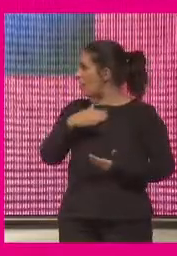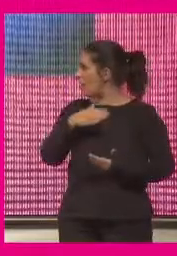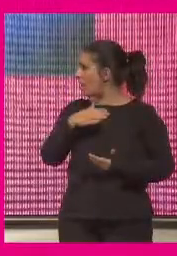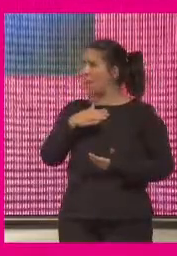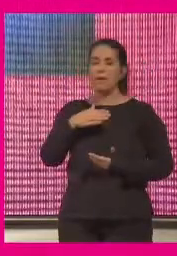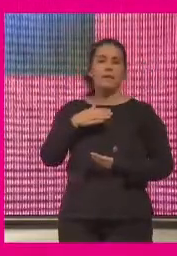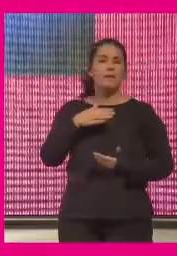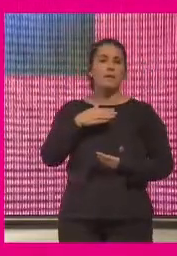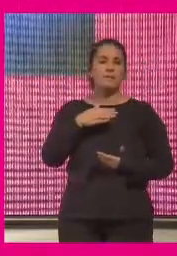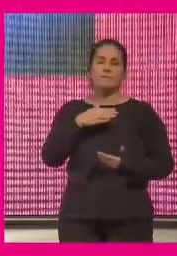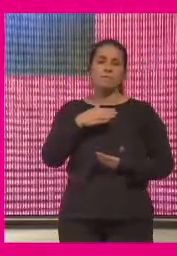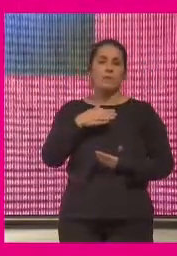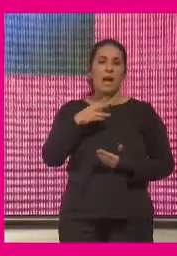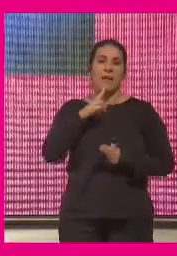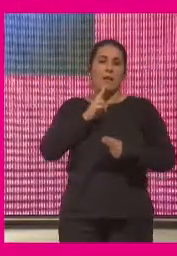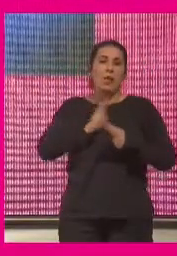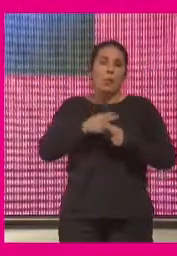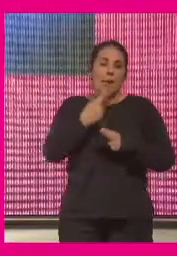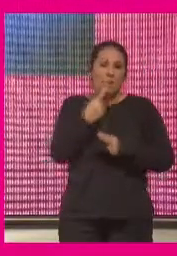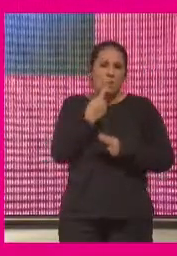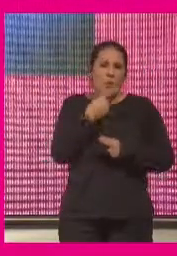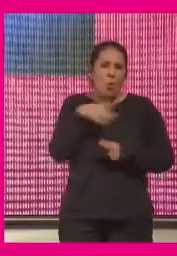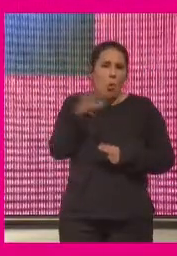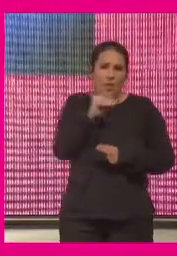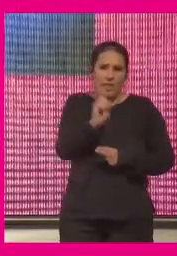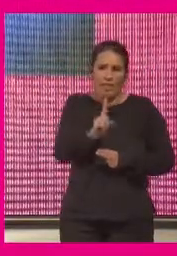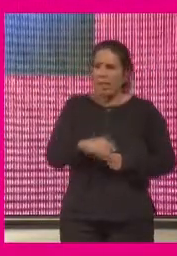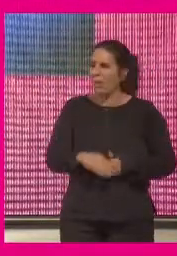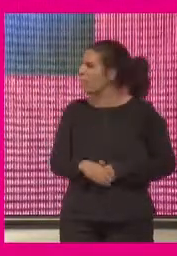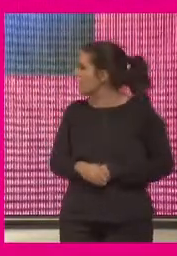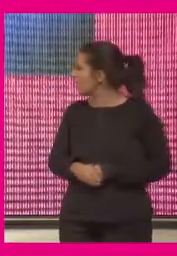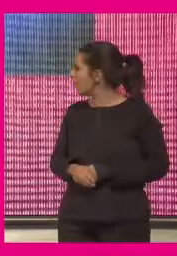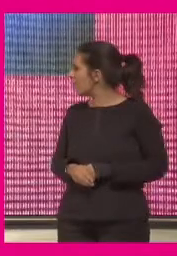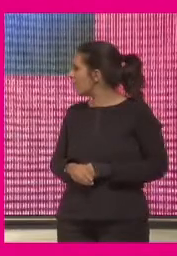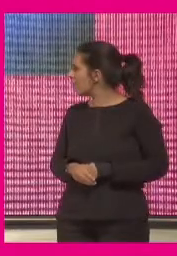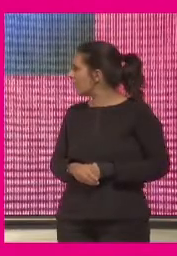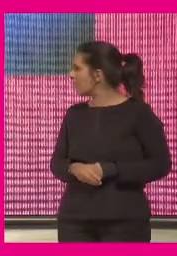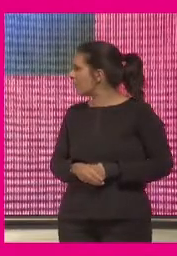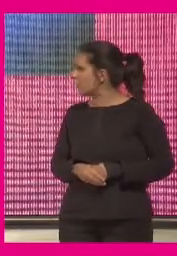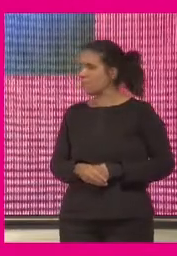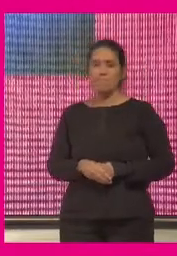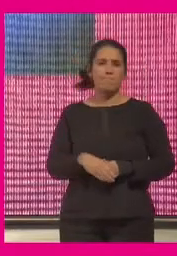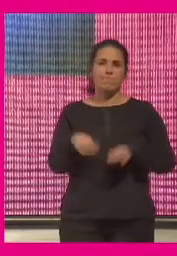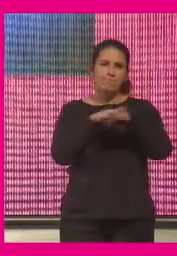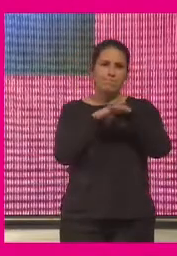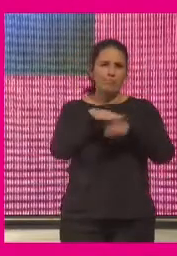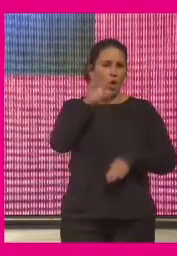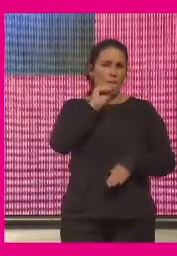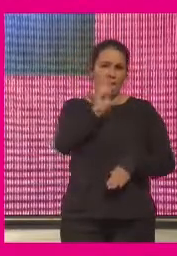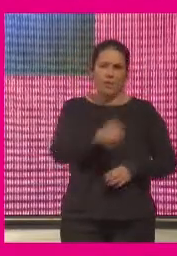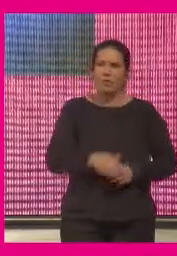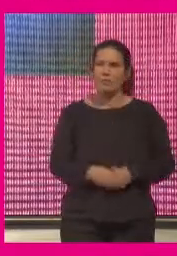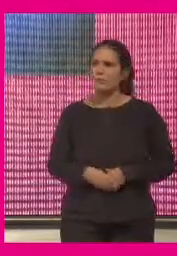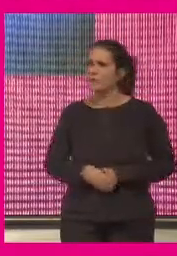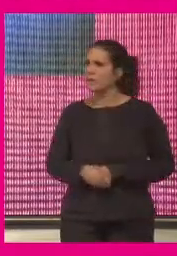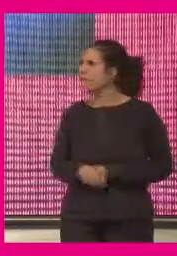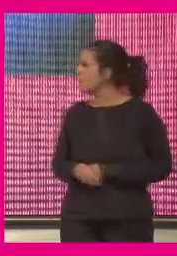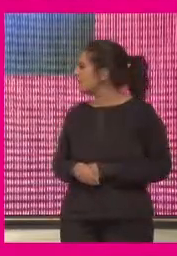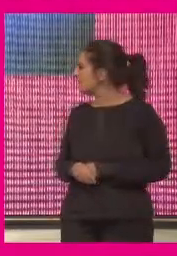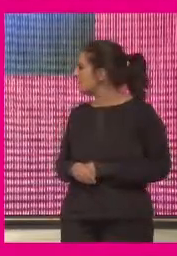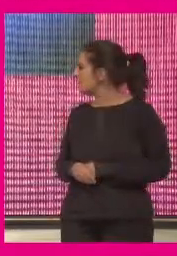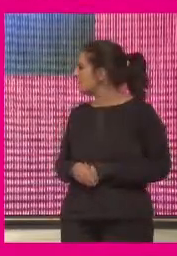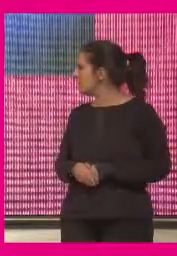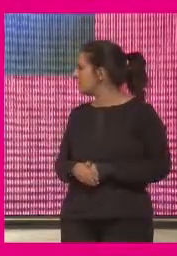Horkheimer que se había perdido el aura que envolvía la obra de arte y que por tanto ya no estábamos ante una